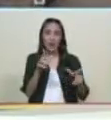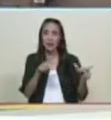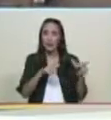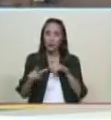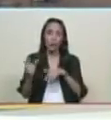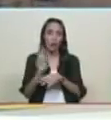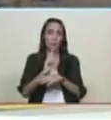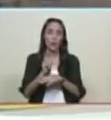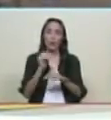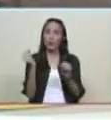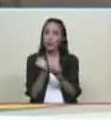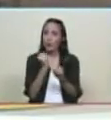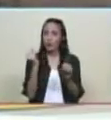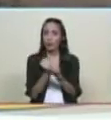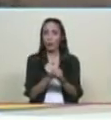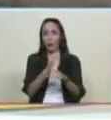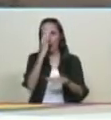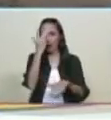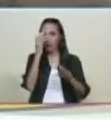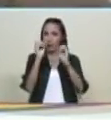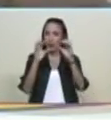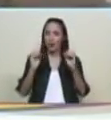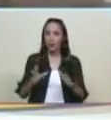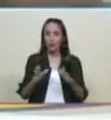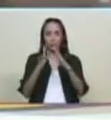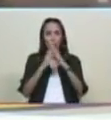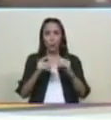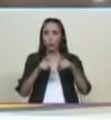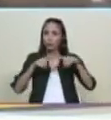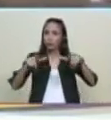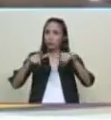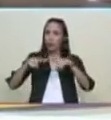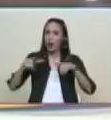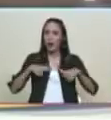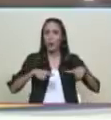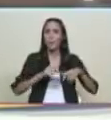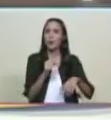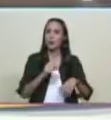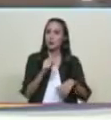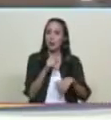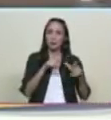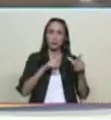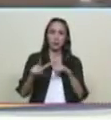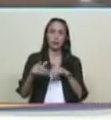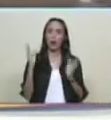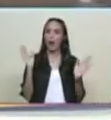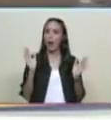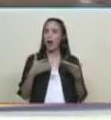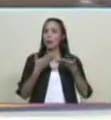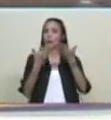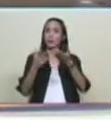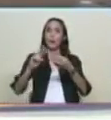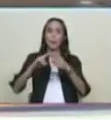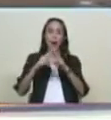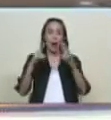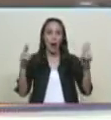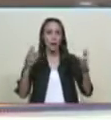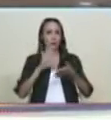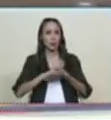seguridad para carnaval a través de los cuadrantes de paz garantizar la paz y la seguridad